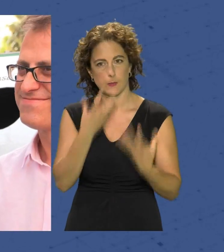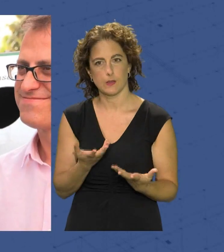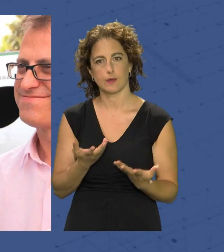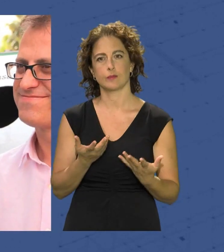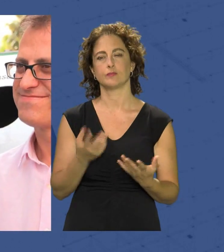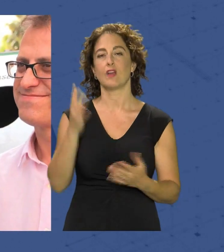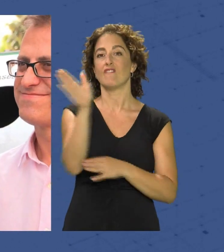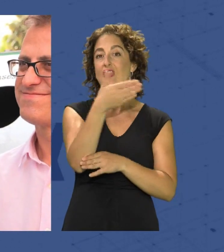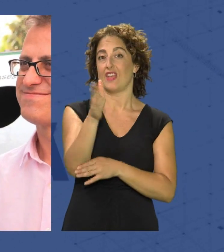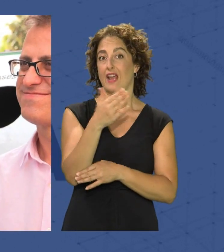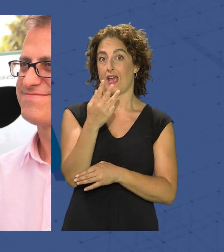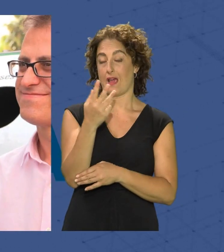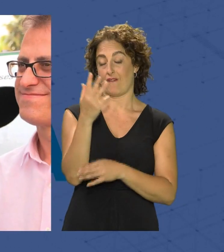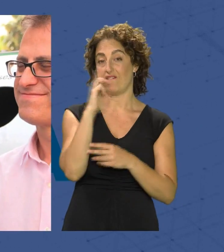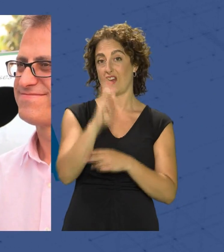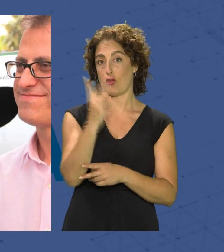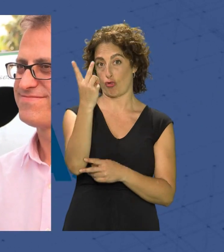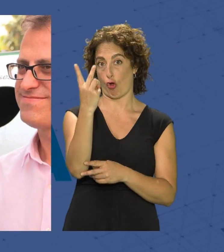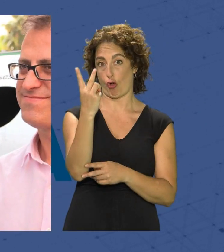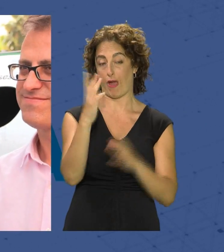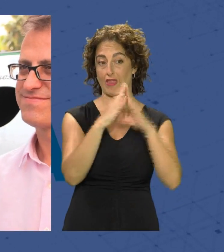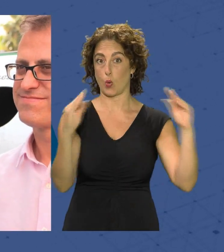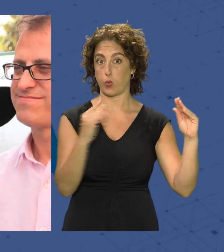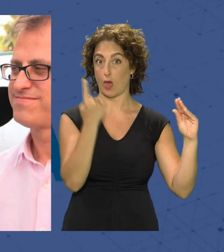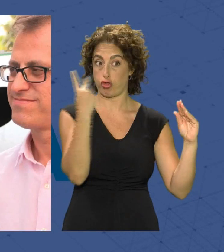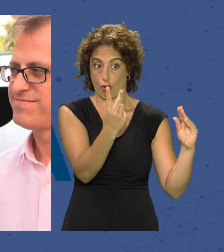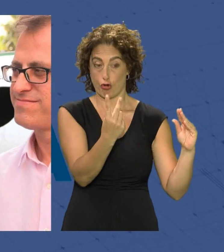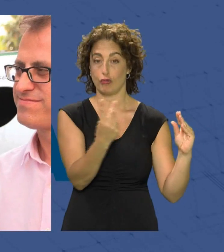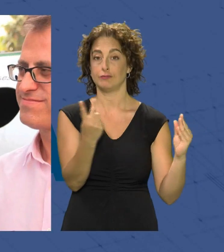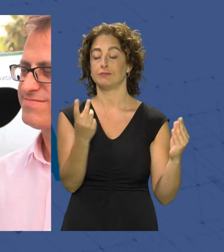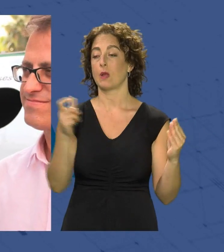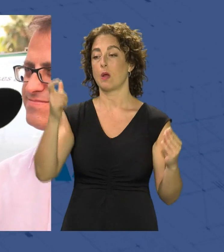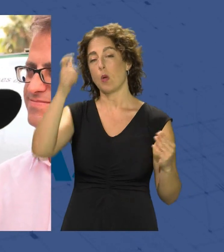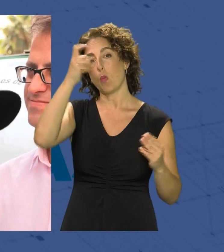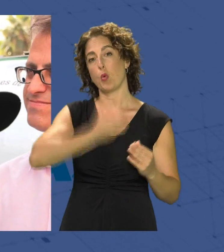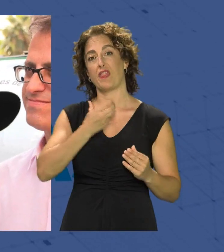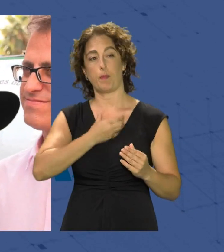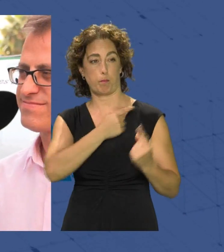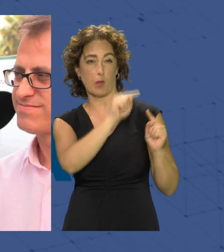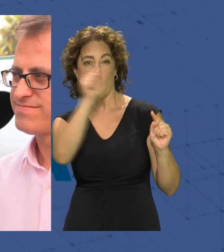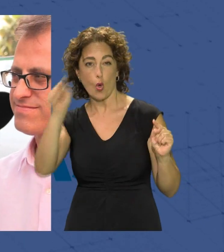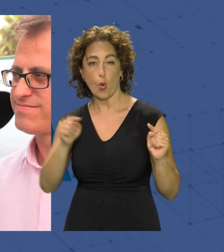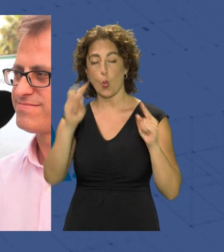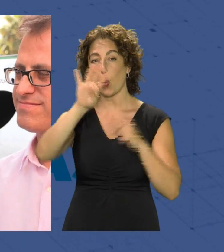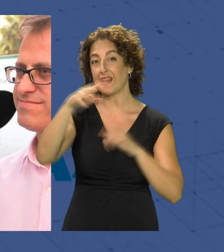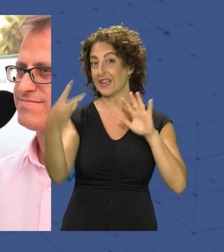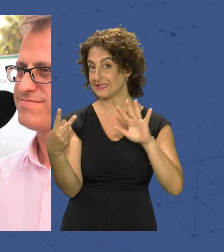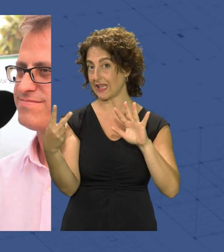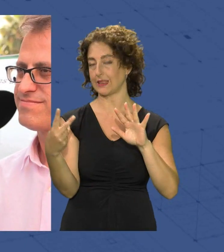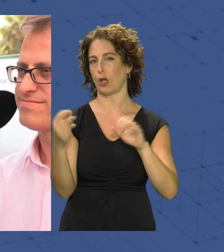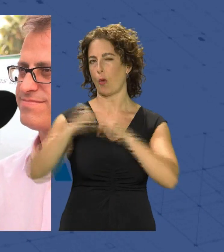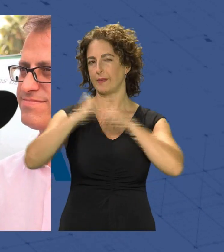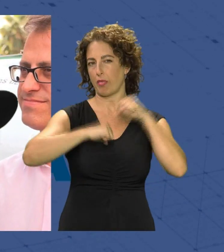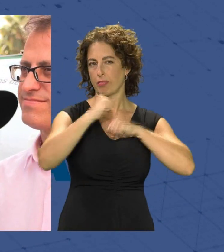las dos banderas verdes que se van a otorgar en Andalucía aquellos municipios van a compartir con 47 municipios más de Andalucía